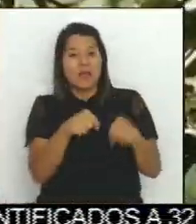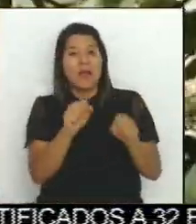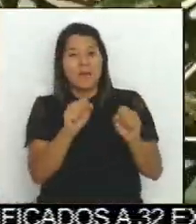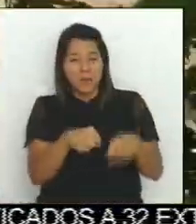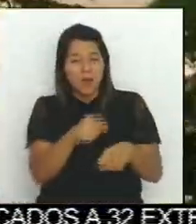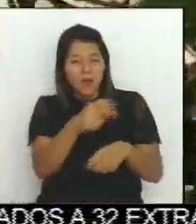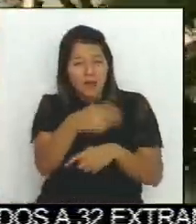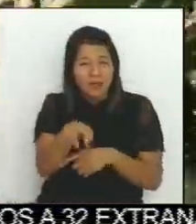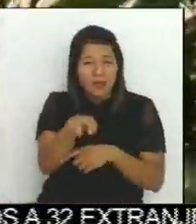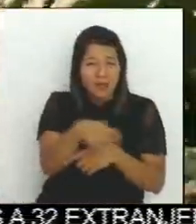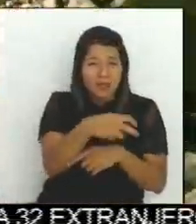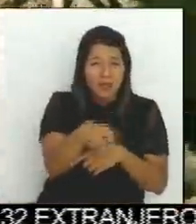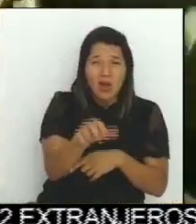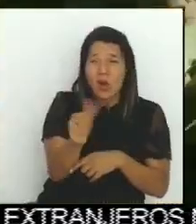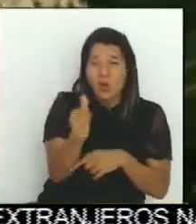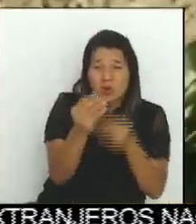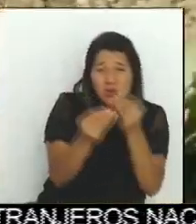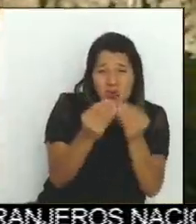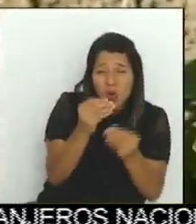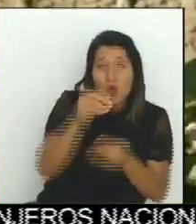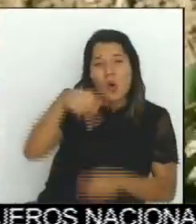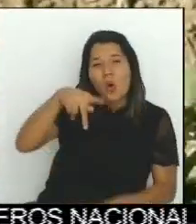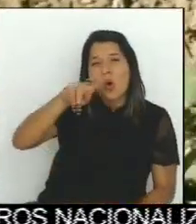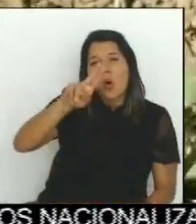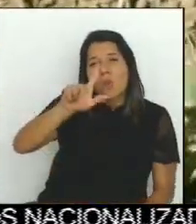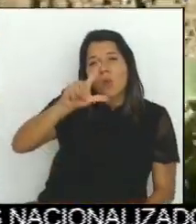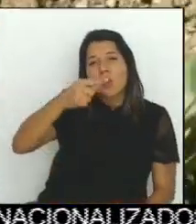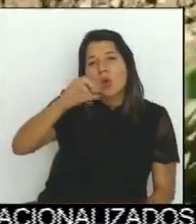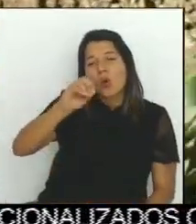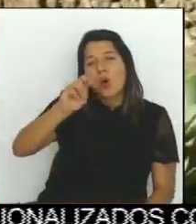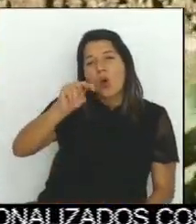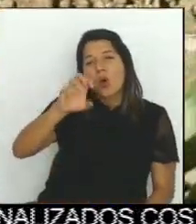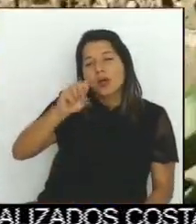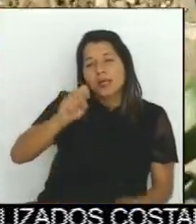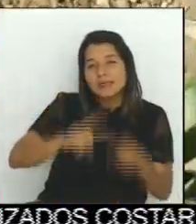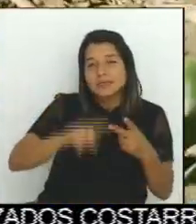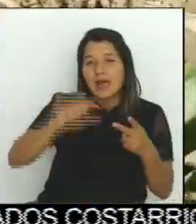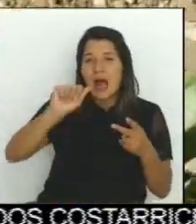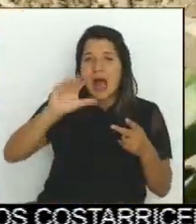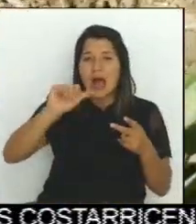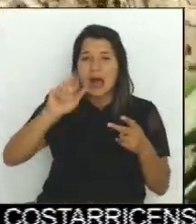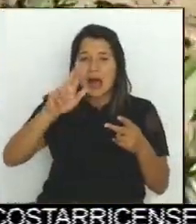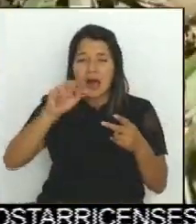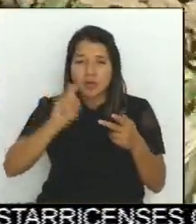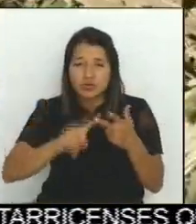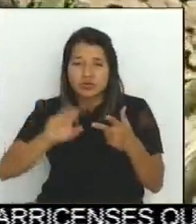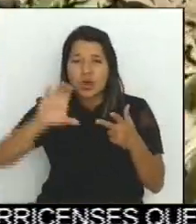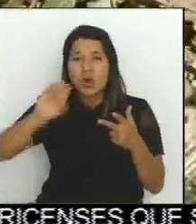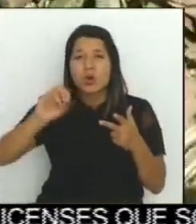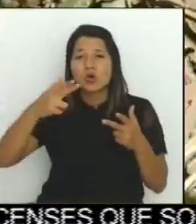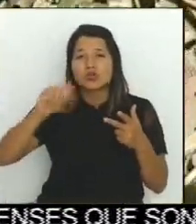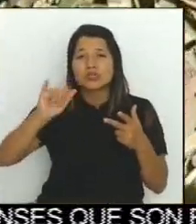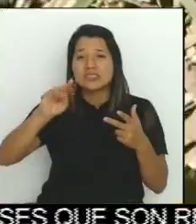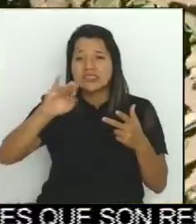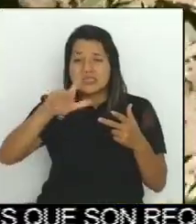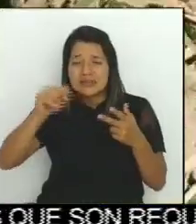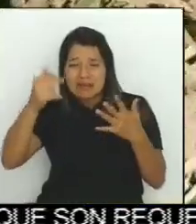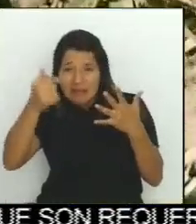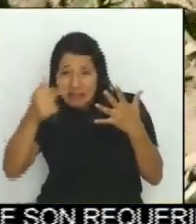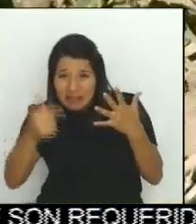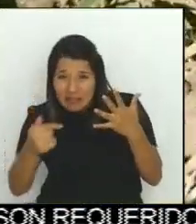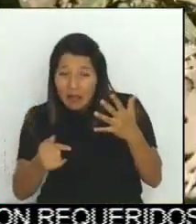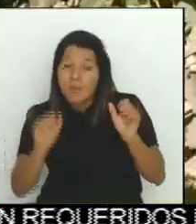pulgones, ácaros, cochinillas y escamas que pueden afectar los cultivos. Además, atacan especies,